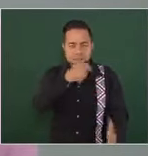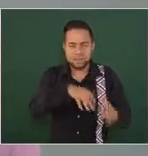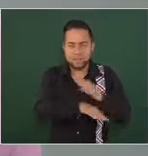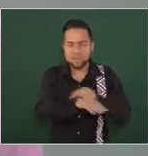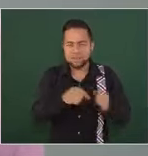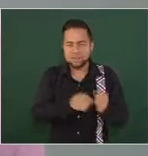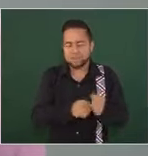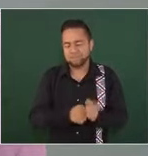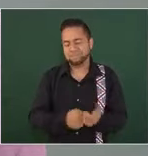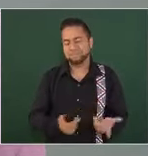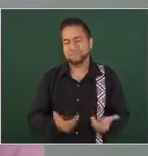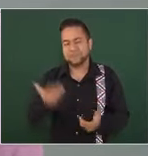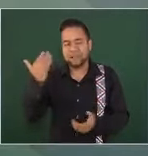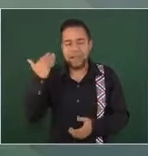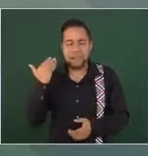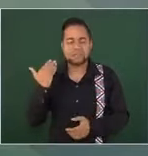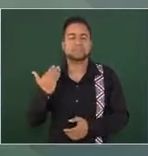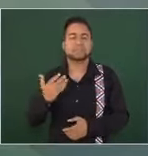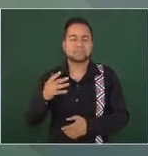la impunidad?